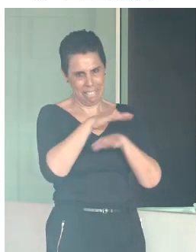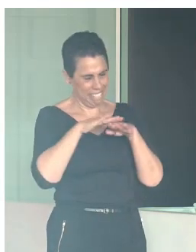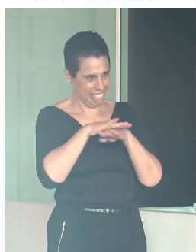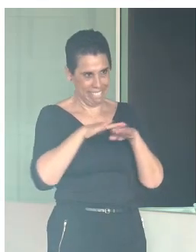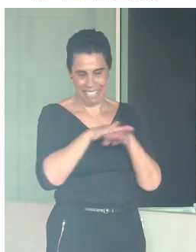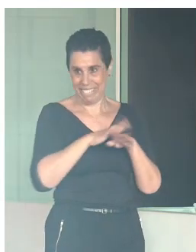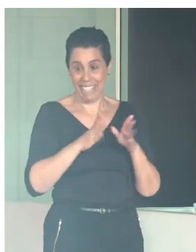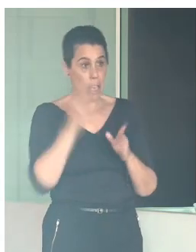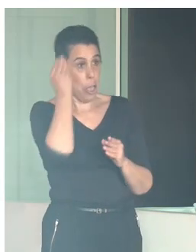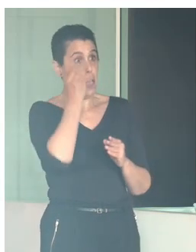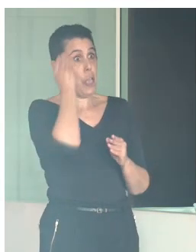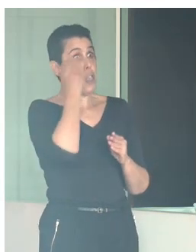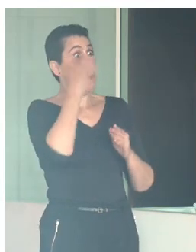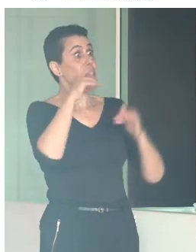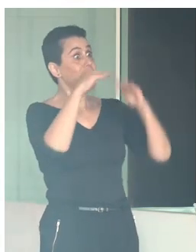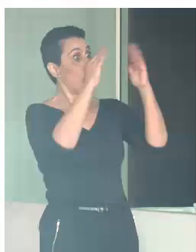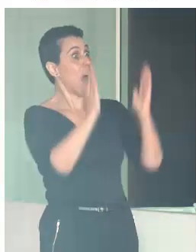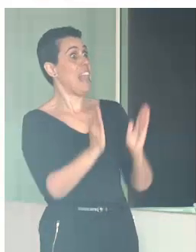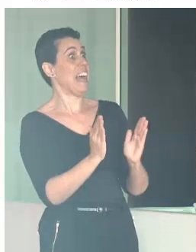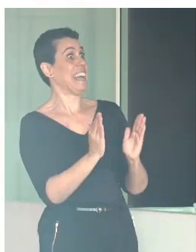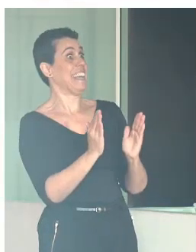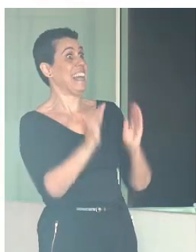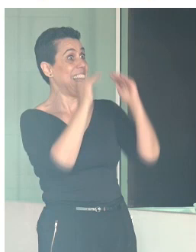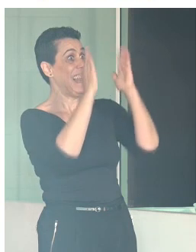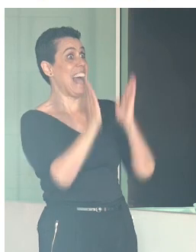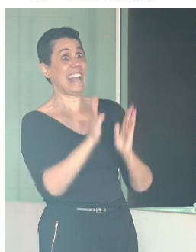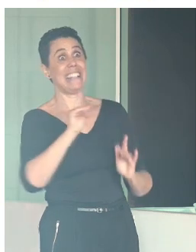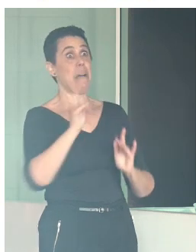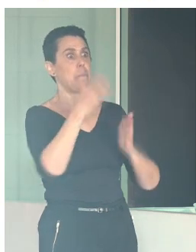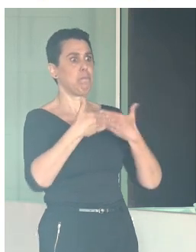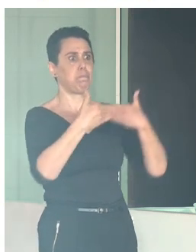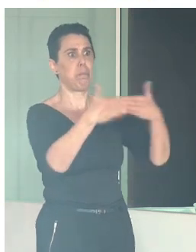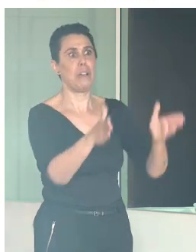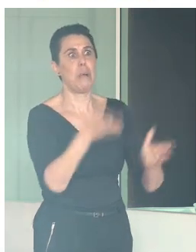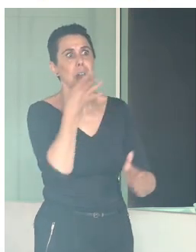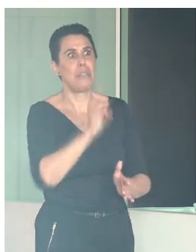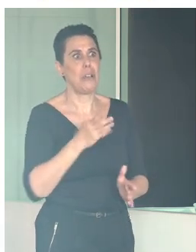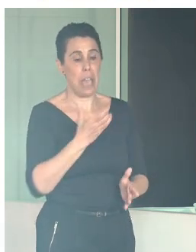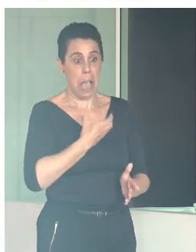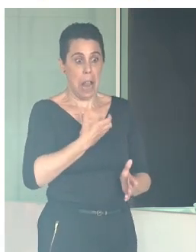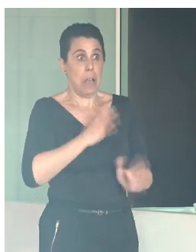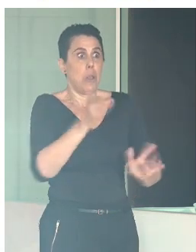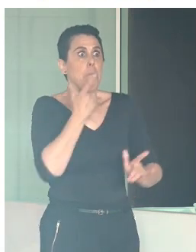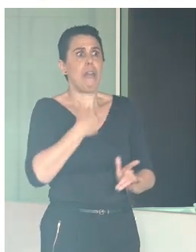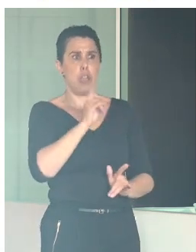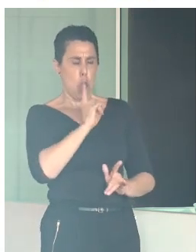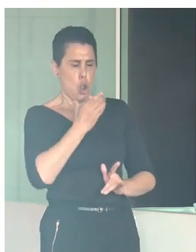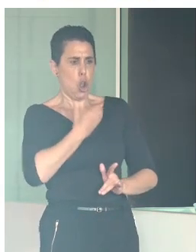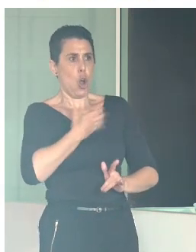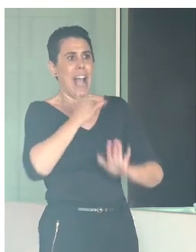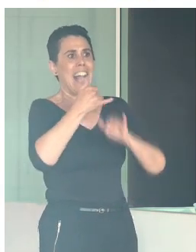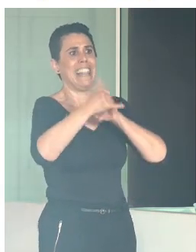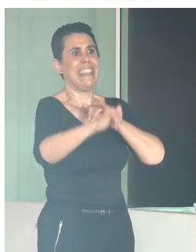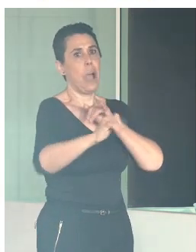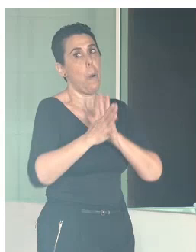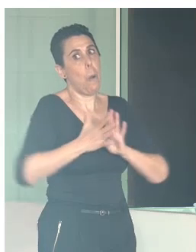porque yo pensaba que en la casa quien tiene que inaugurar es siempre el alcalde, pero me han dicho que le dejaban para el final y cerraba. Por eso se me había hasta olvidado. Los misterios del